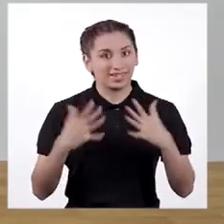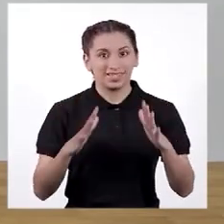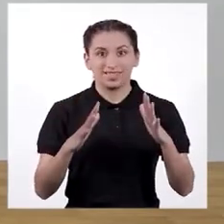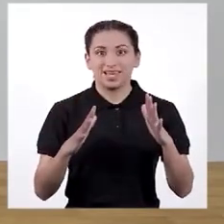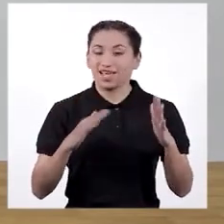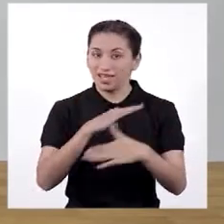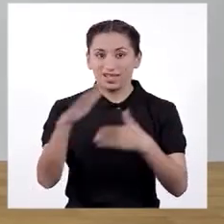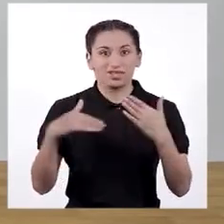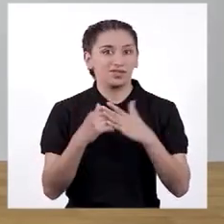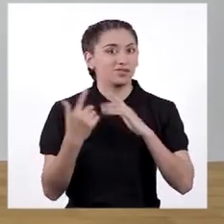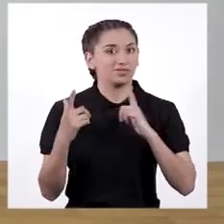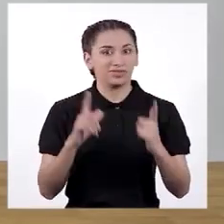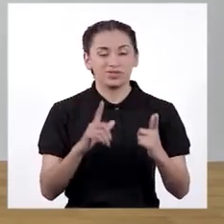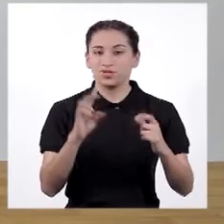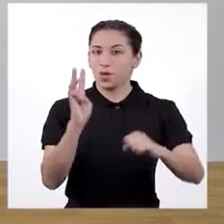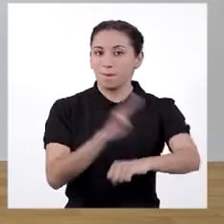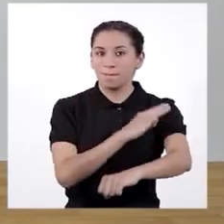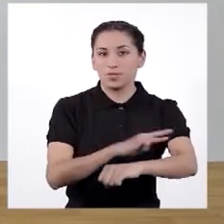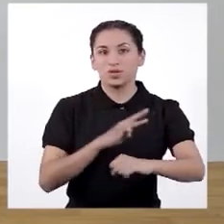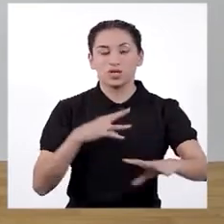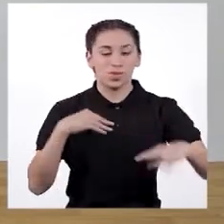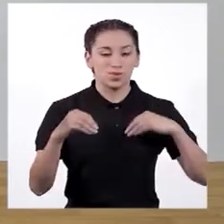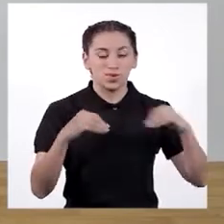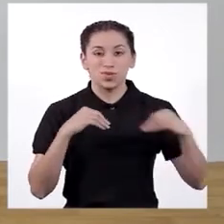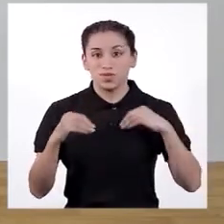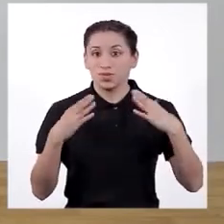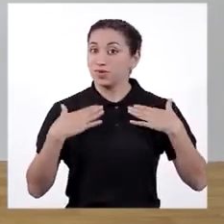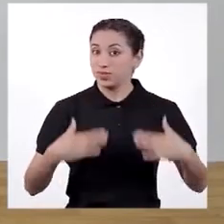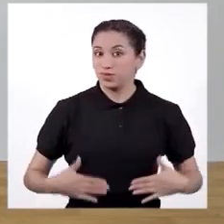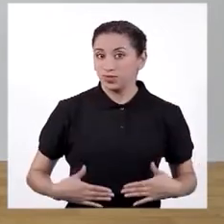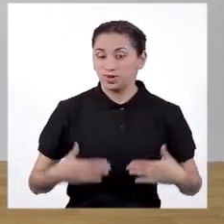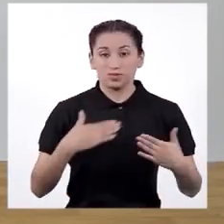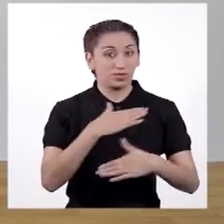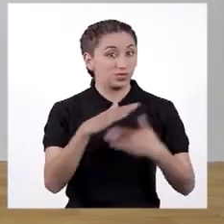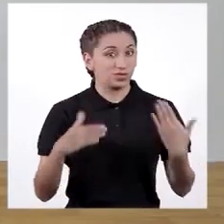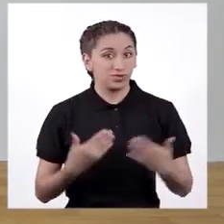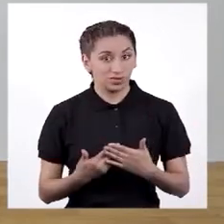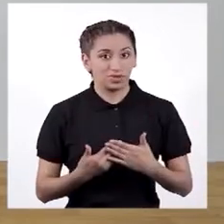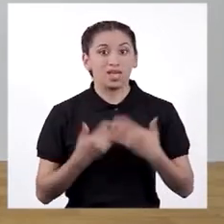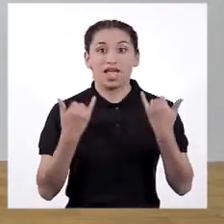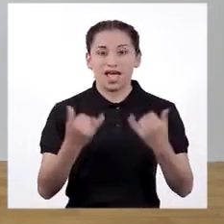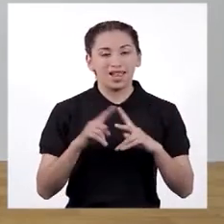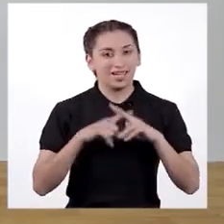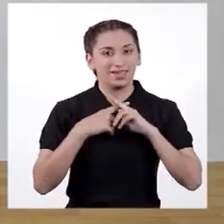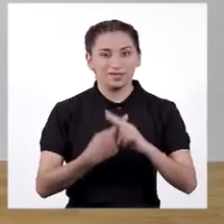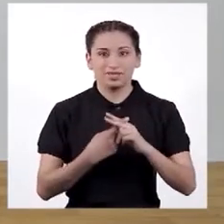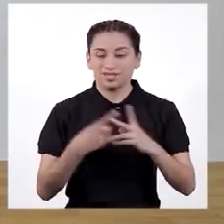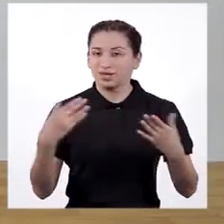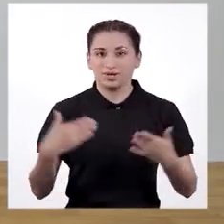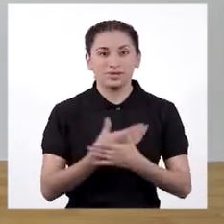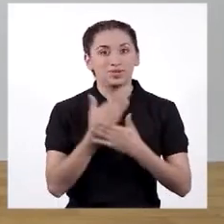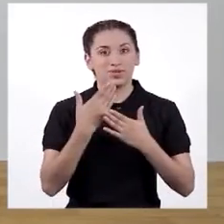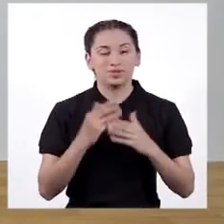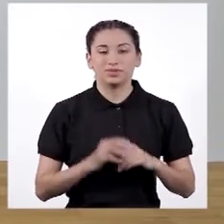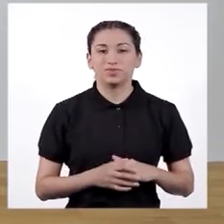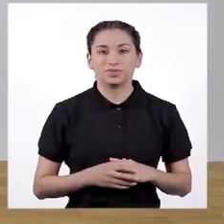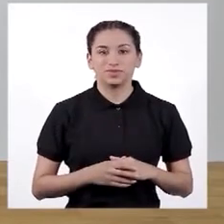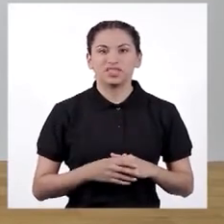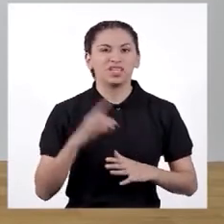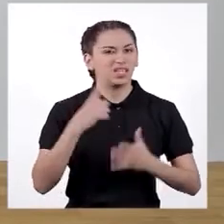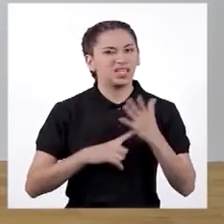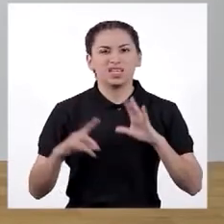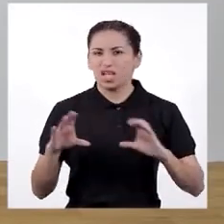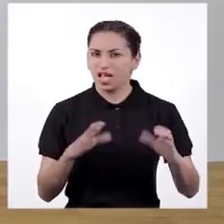Ahora que ya estamos familiarizados con la música, el ritmo y los sonidos de todo nuestro cuerpo, vamos a comenzar nuestra